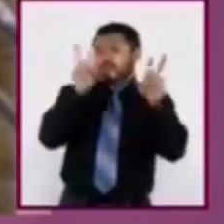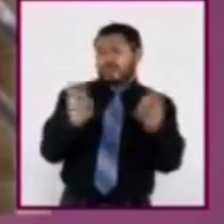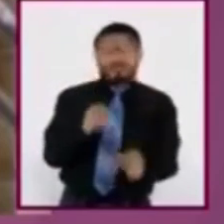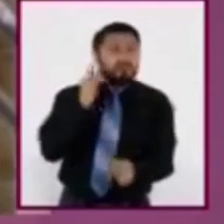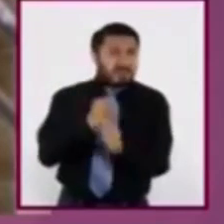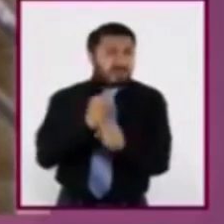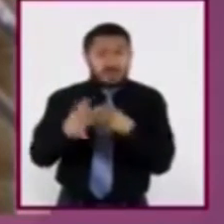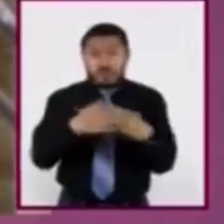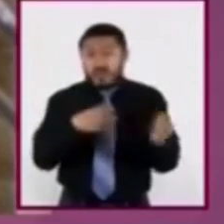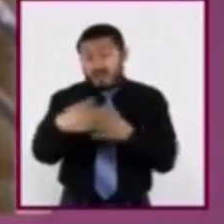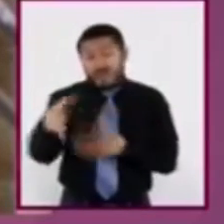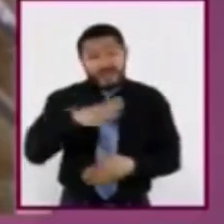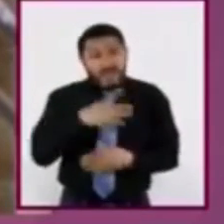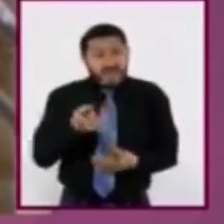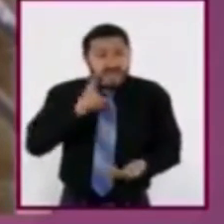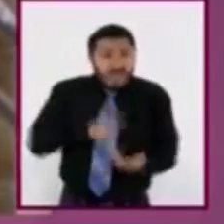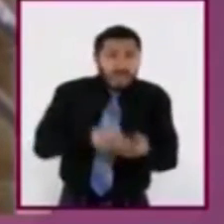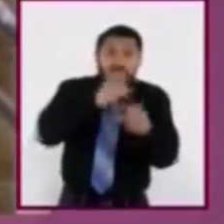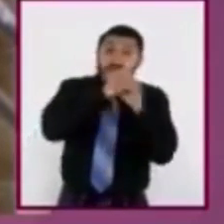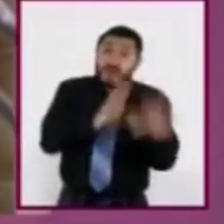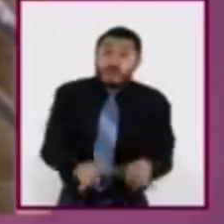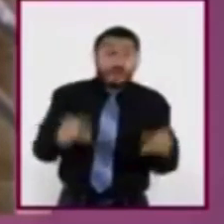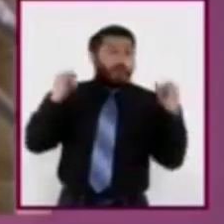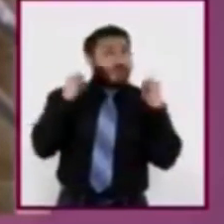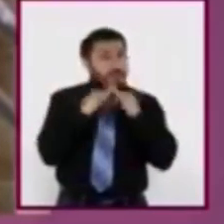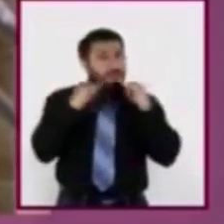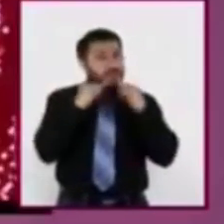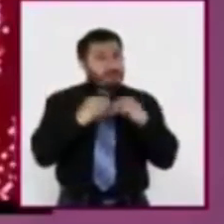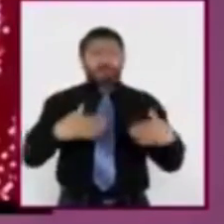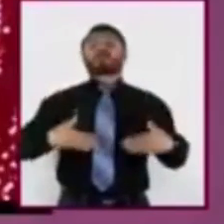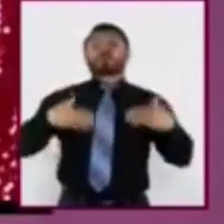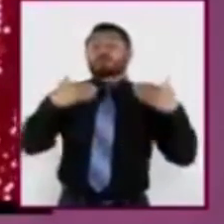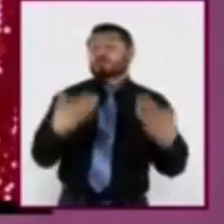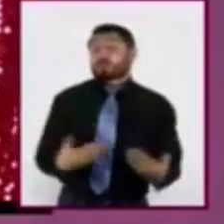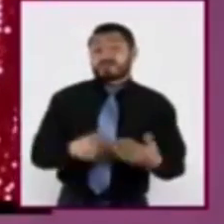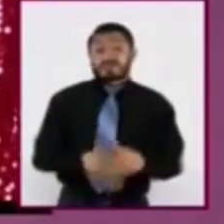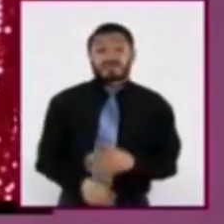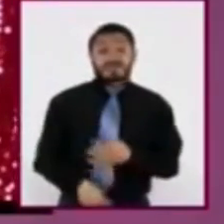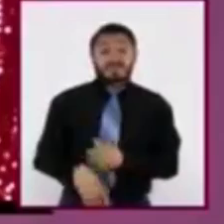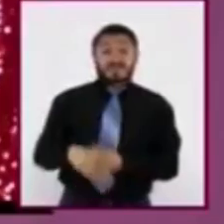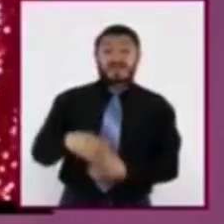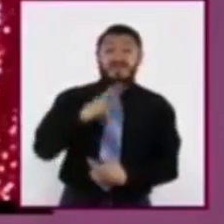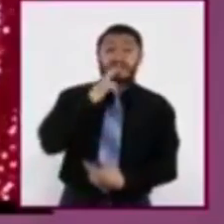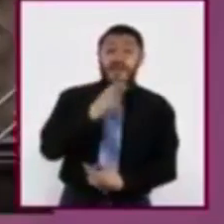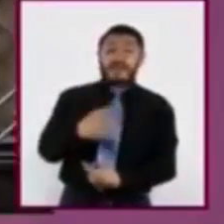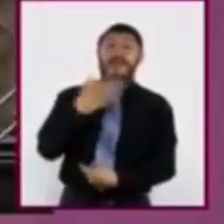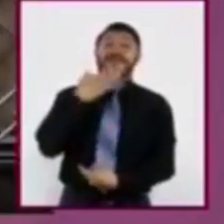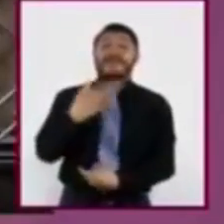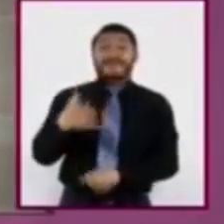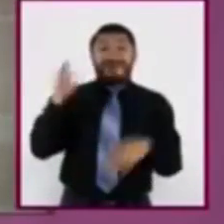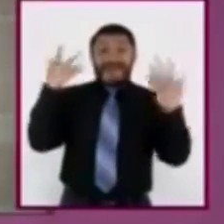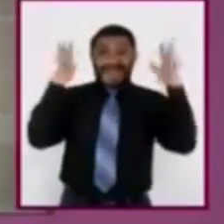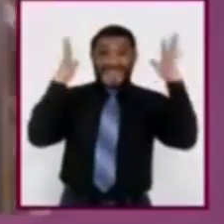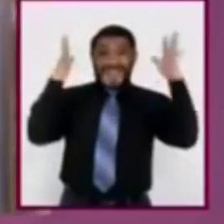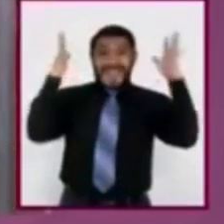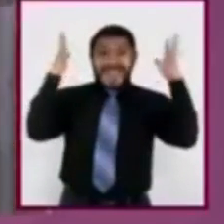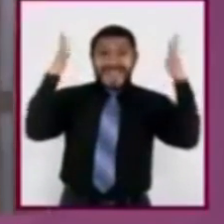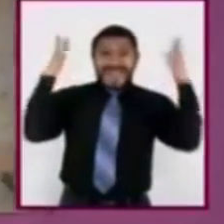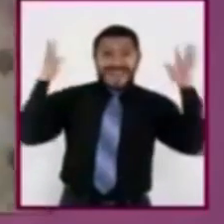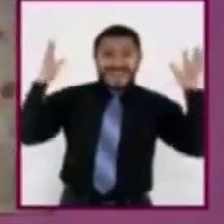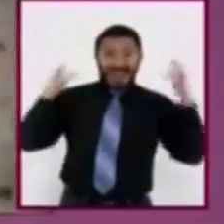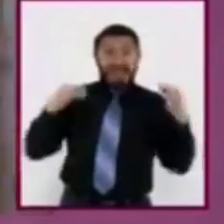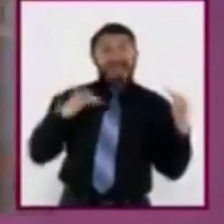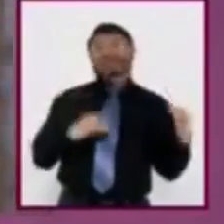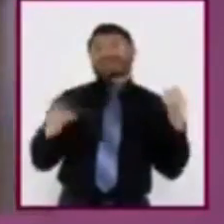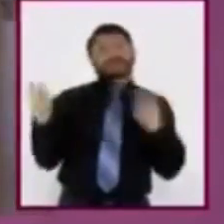la cual está sustentada en el informe de una institución confiable. ¡Bien contestado! ¡Ha sido un